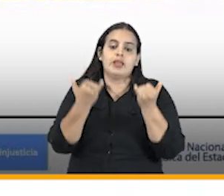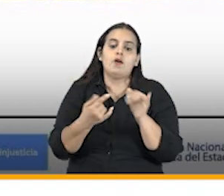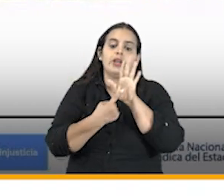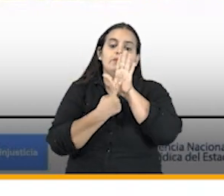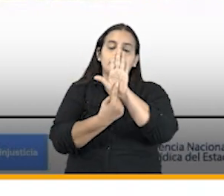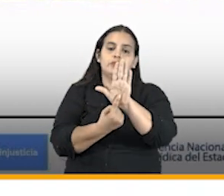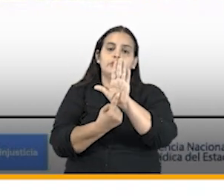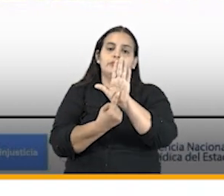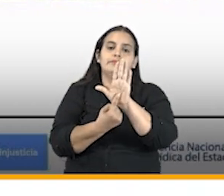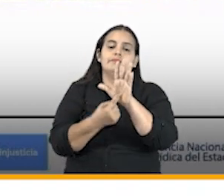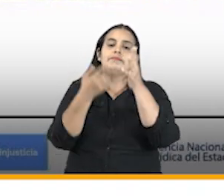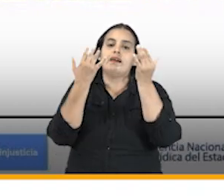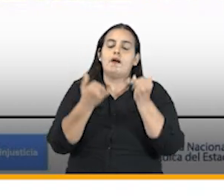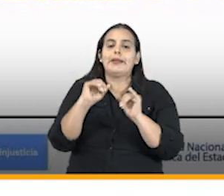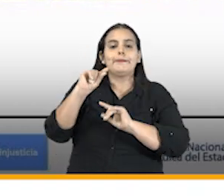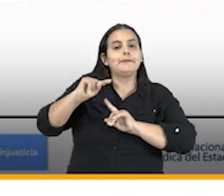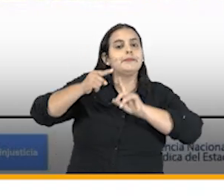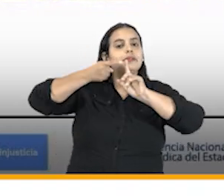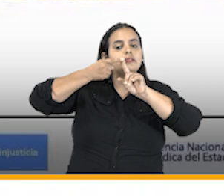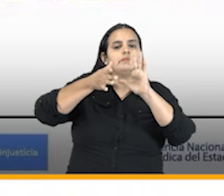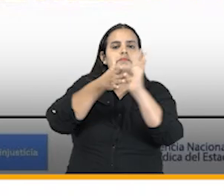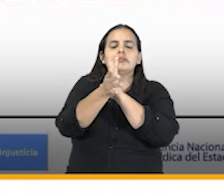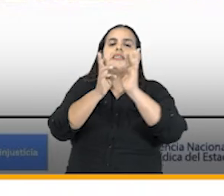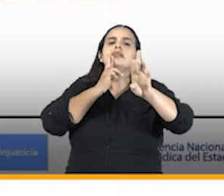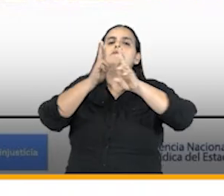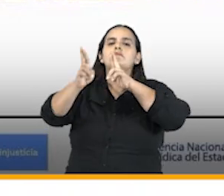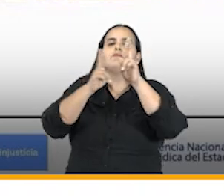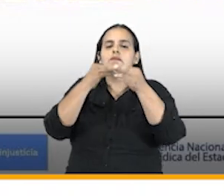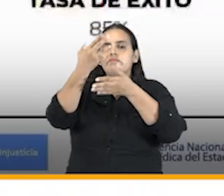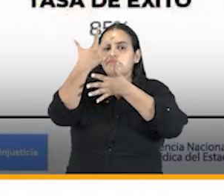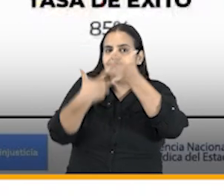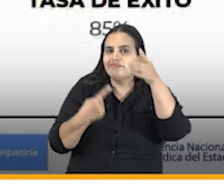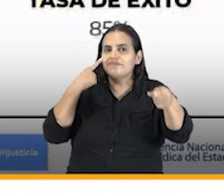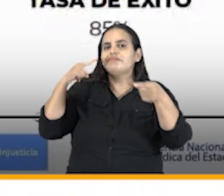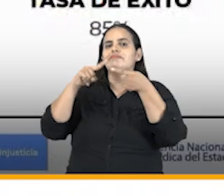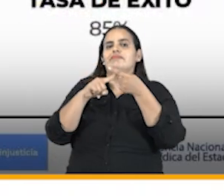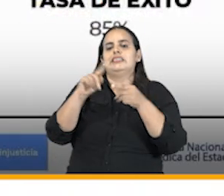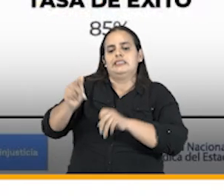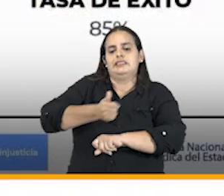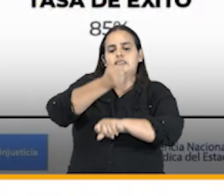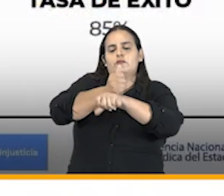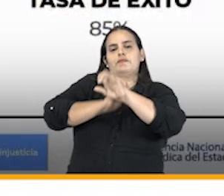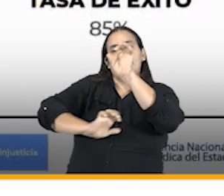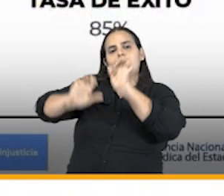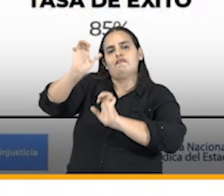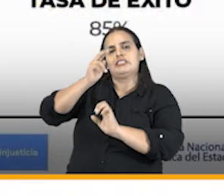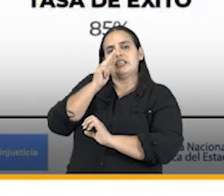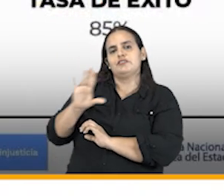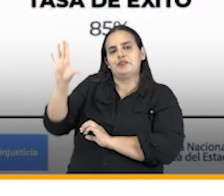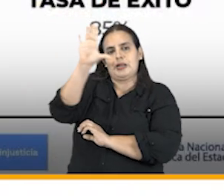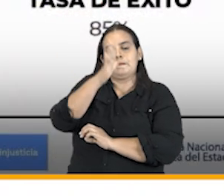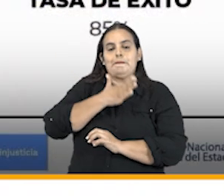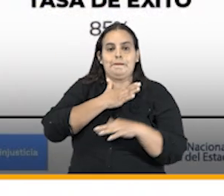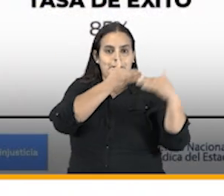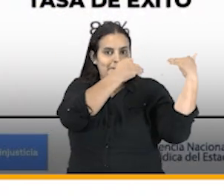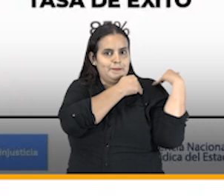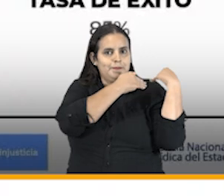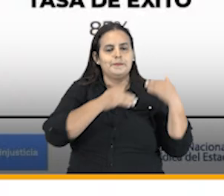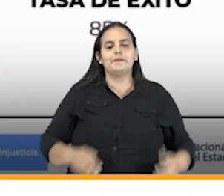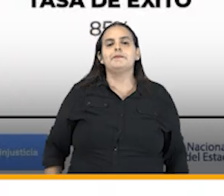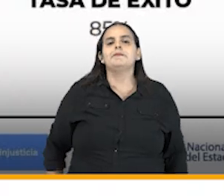presentar los principales resultados obtenidos por la dirección defensa jurídica nacional a mi cargo